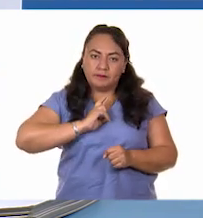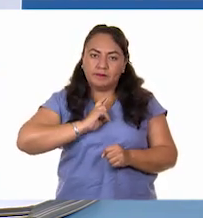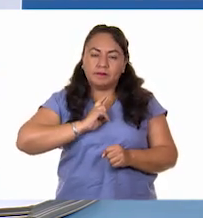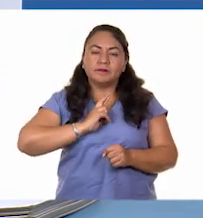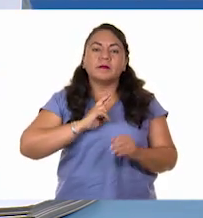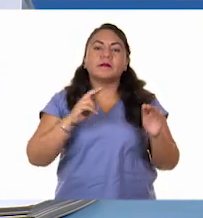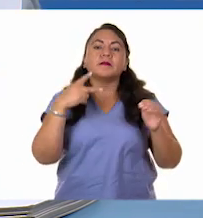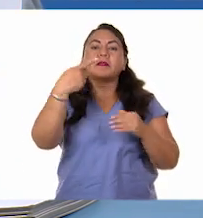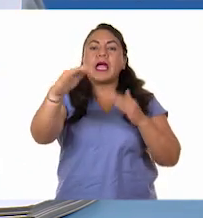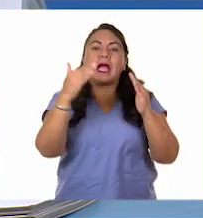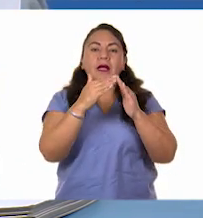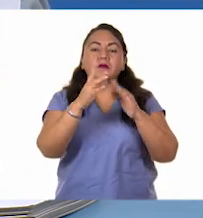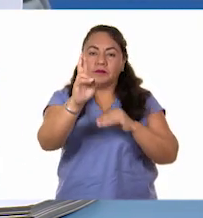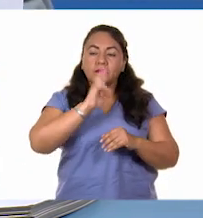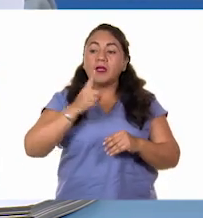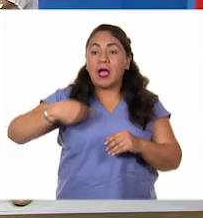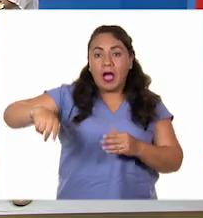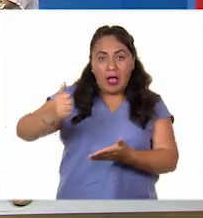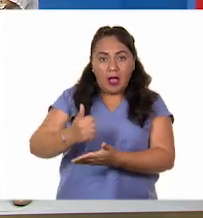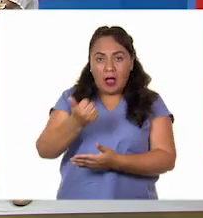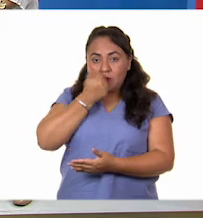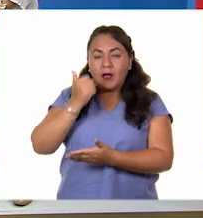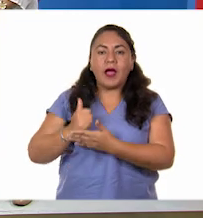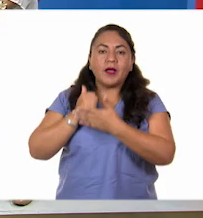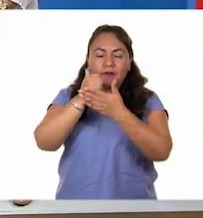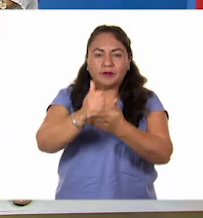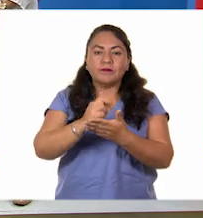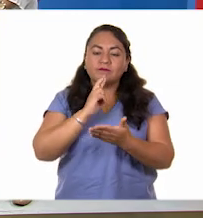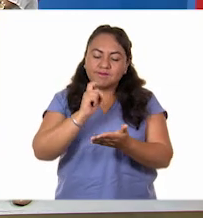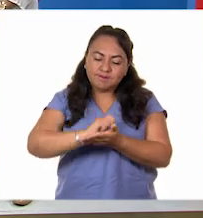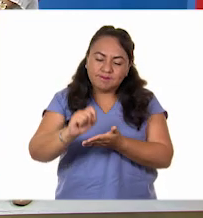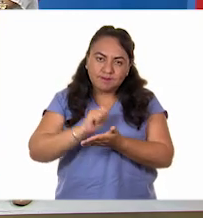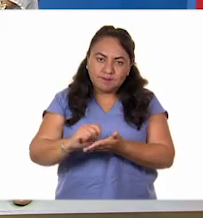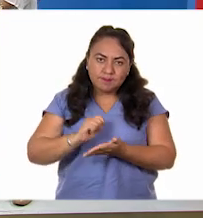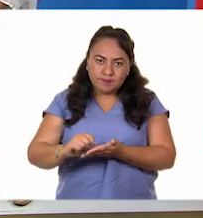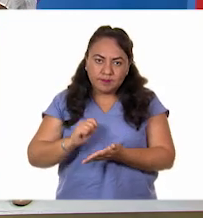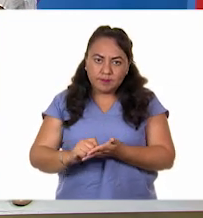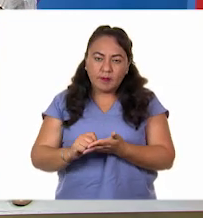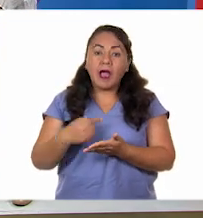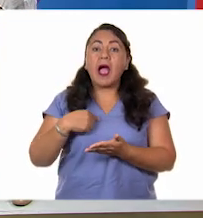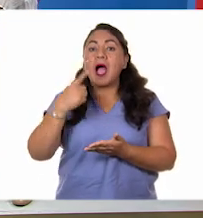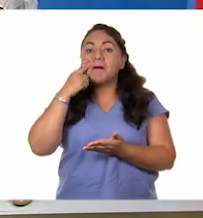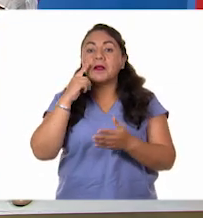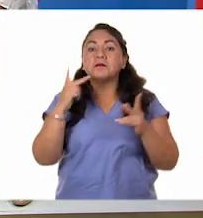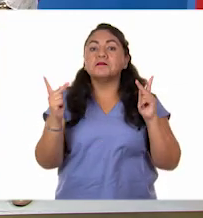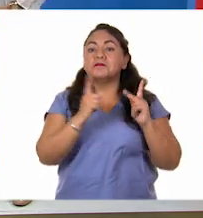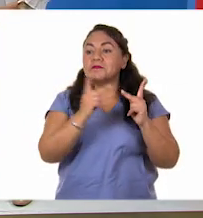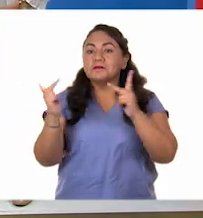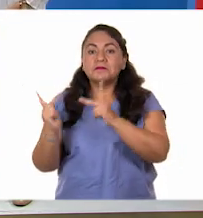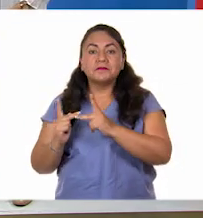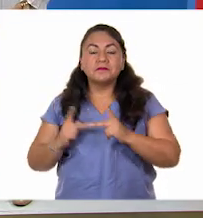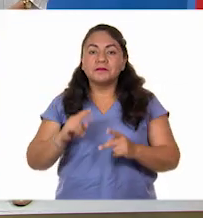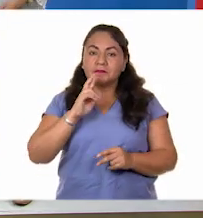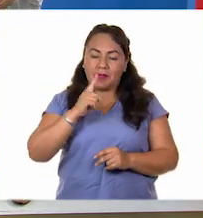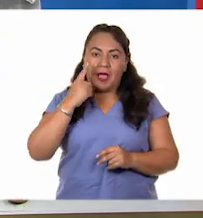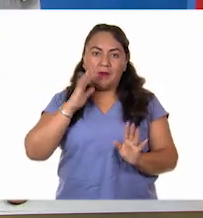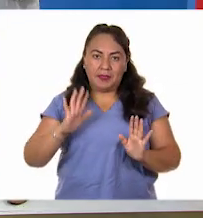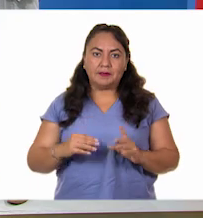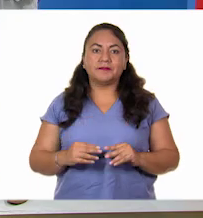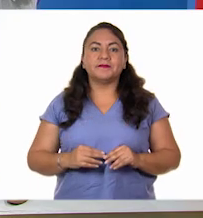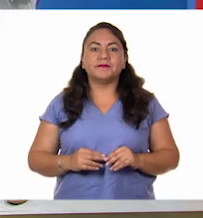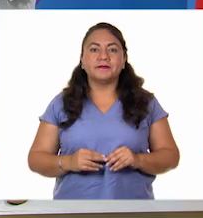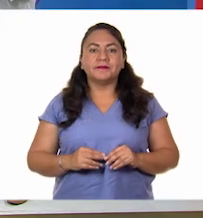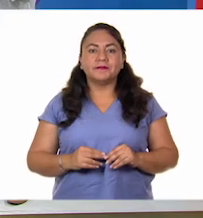nuestros alumnos, por favor, ayúdenos a resolverla y a ver si coincidimos con la respuesta que nos pueda decir Yami.